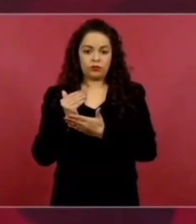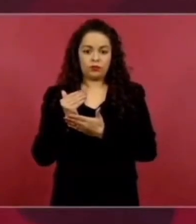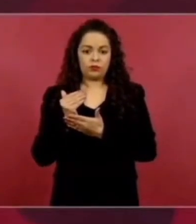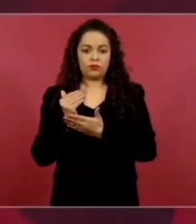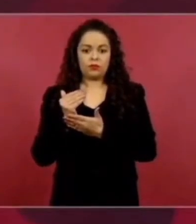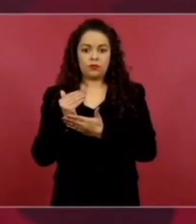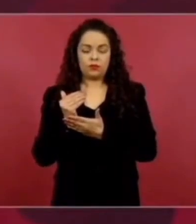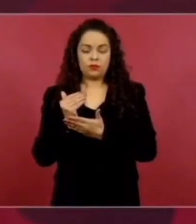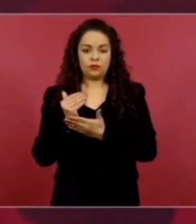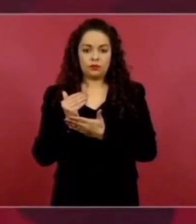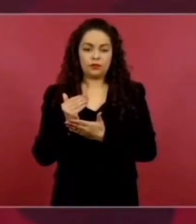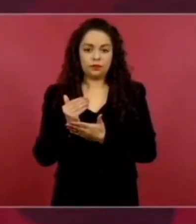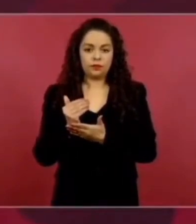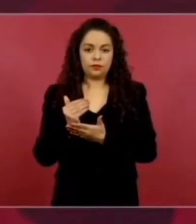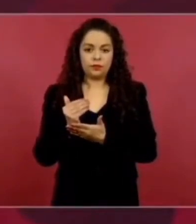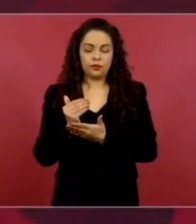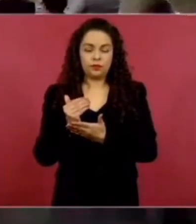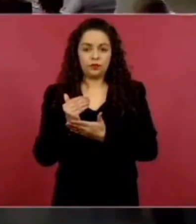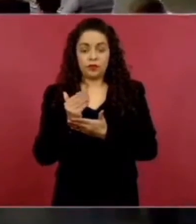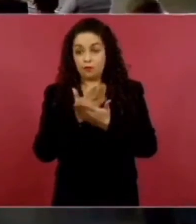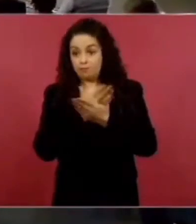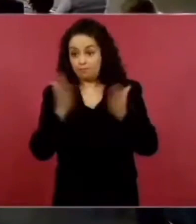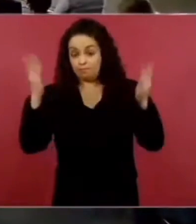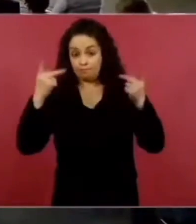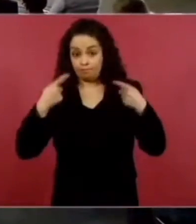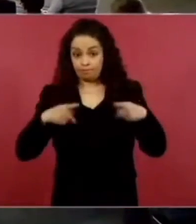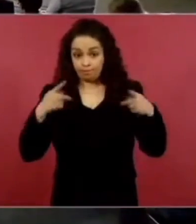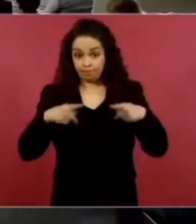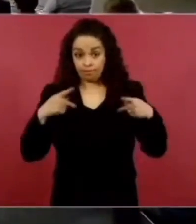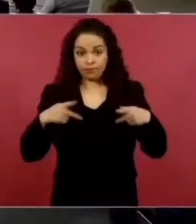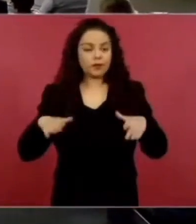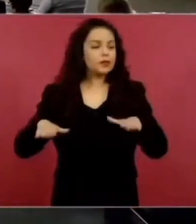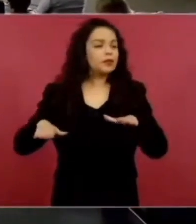que no le falte lo básico,